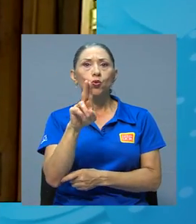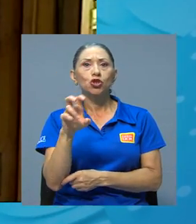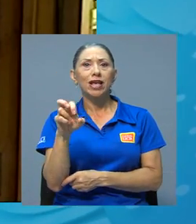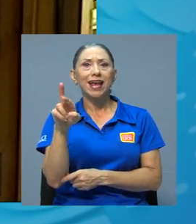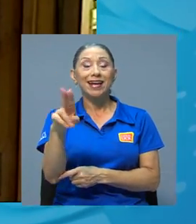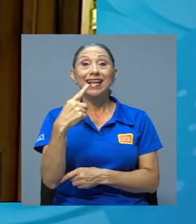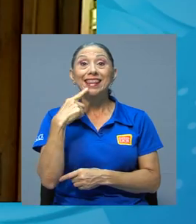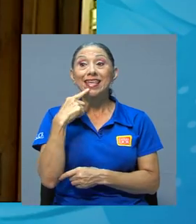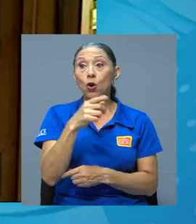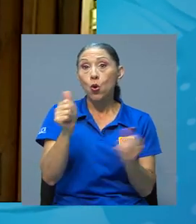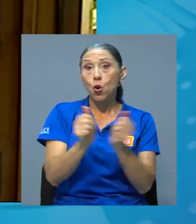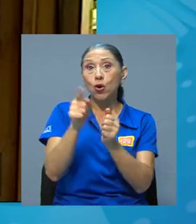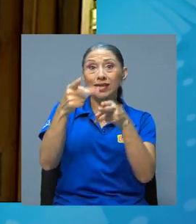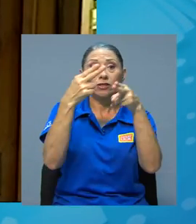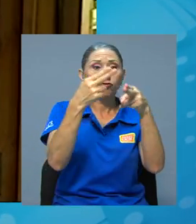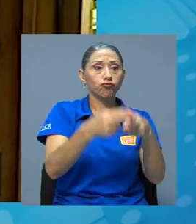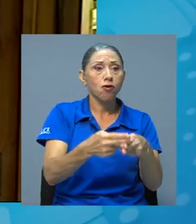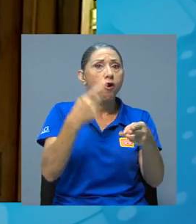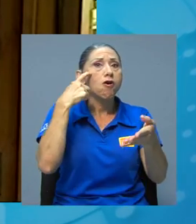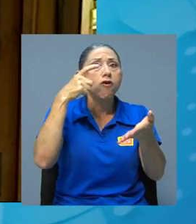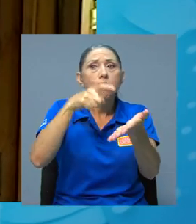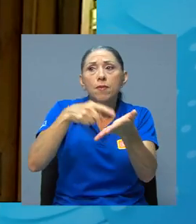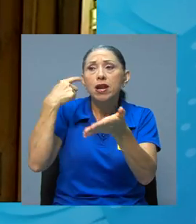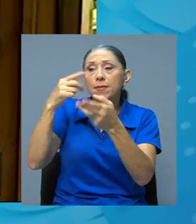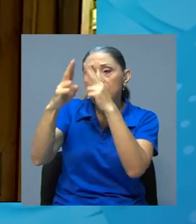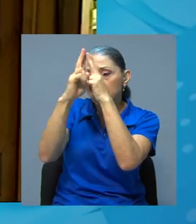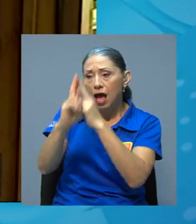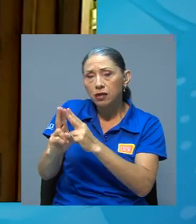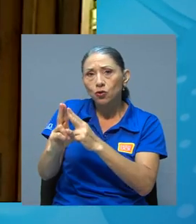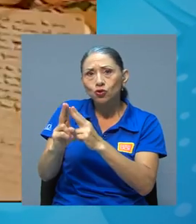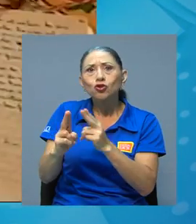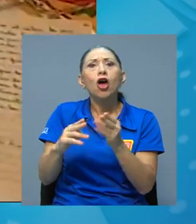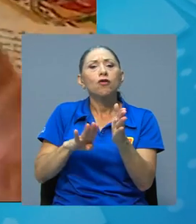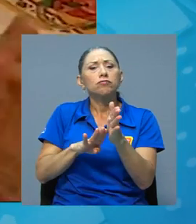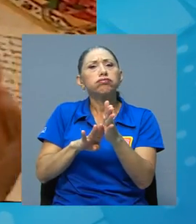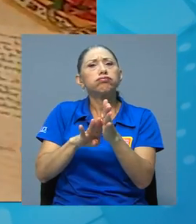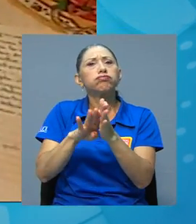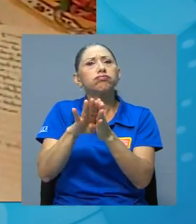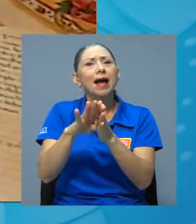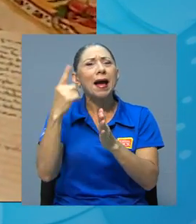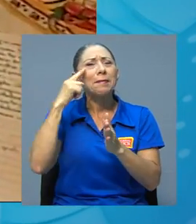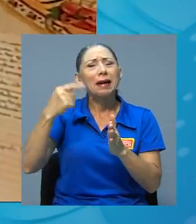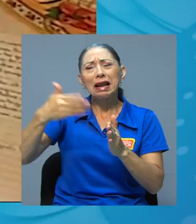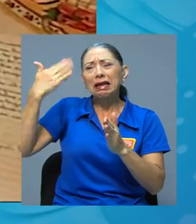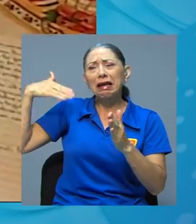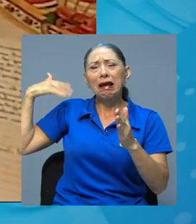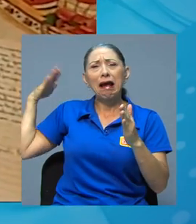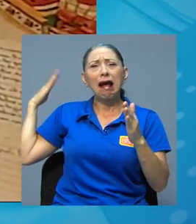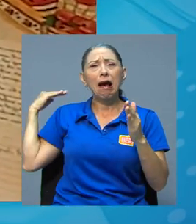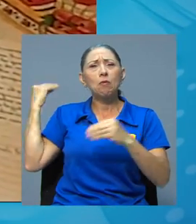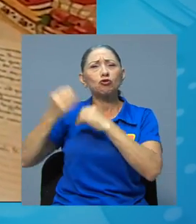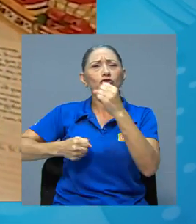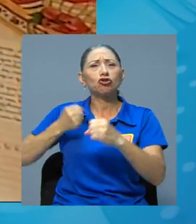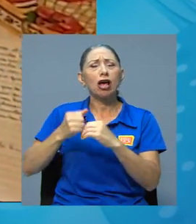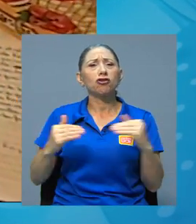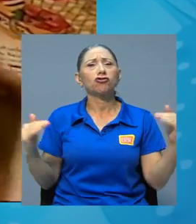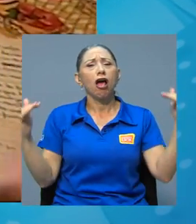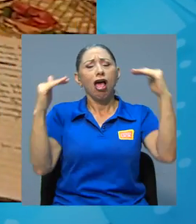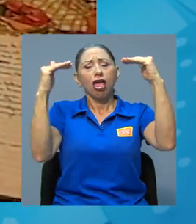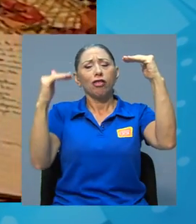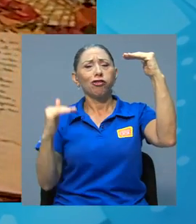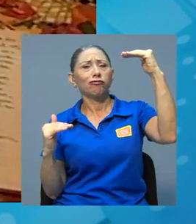destacó que con estos benemeritazgos se da un paso más para reducir la brecha histórica en el